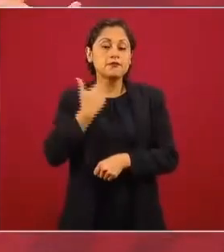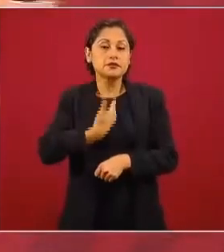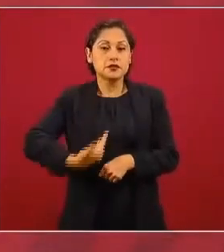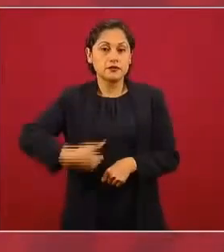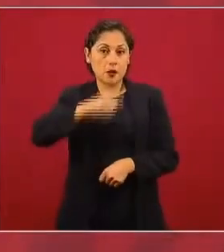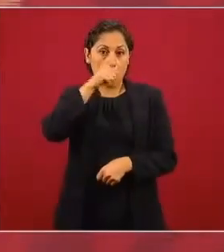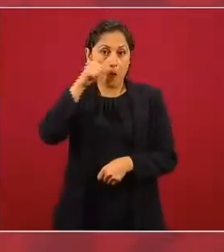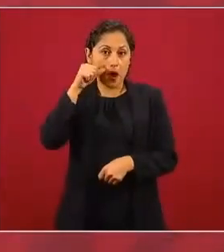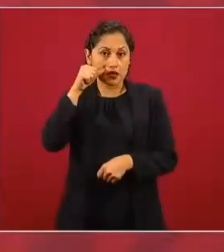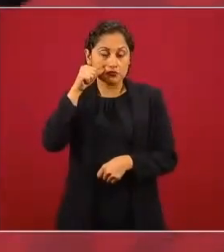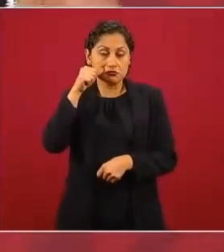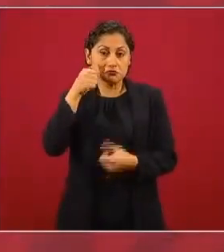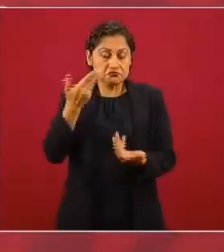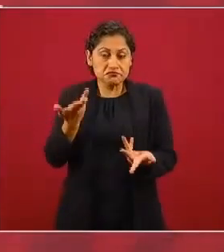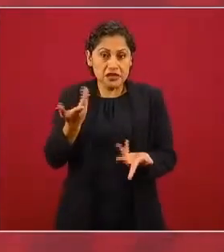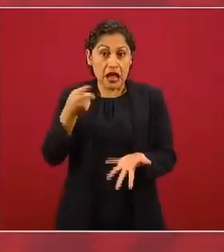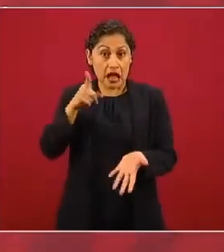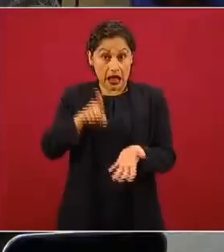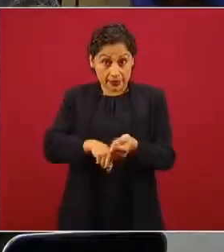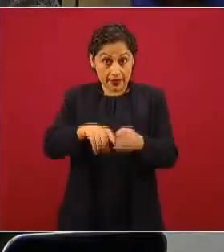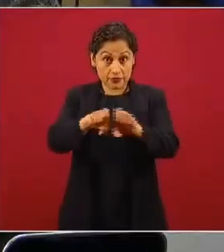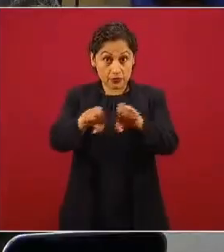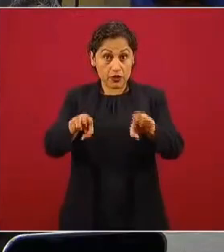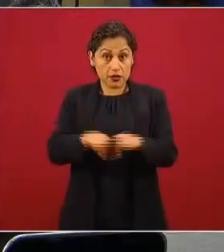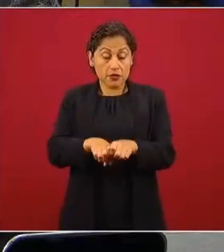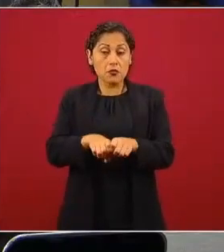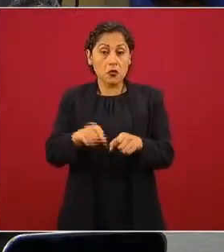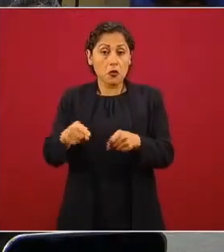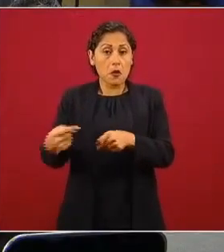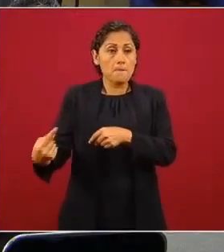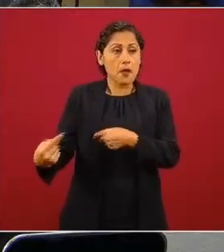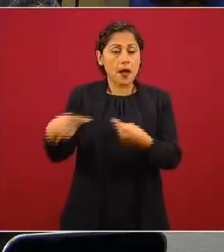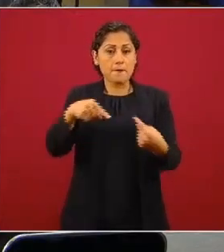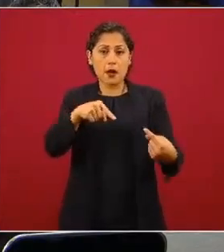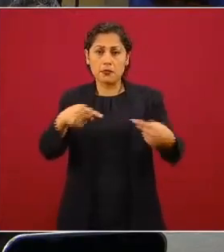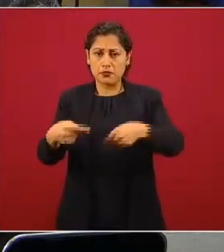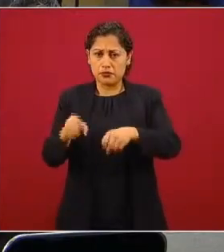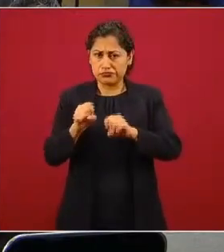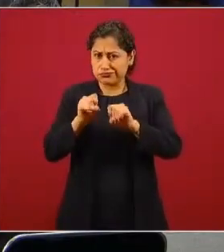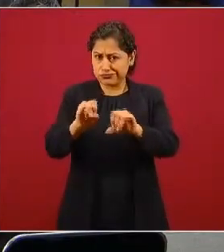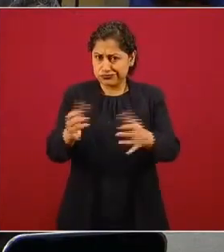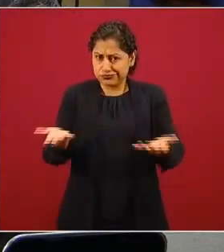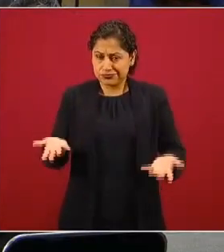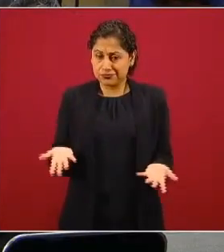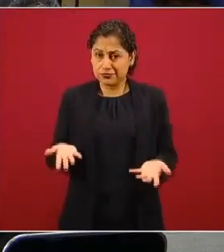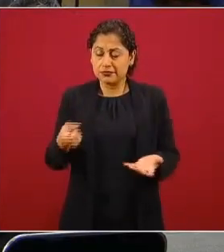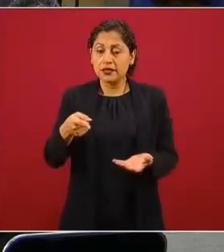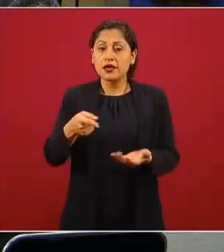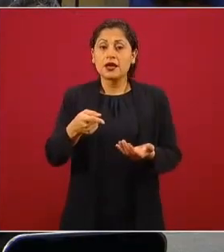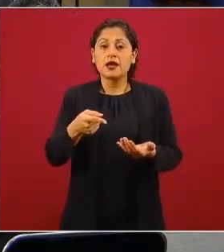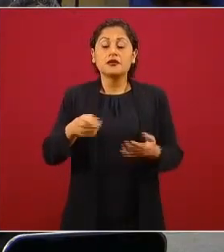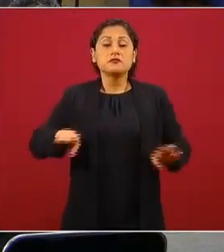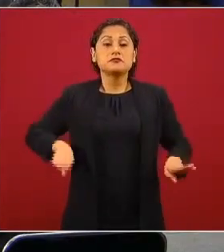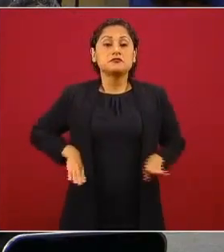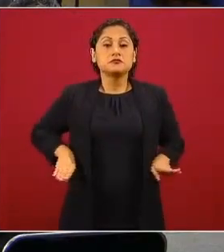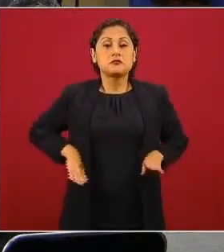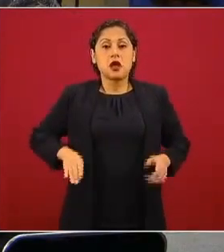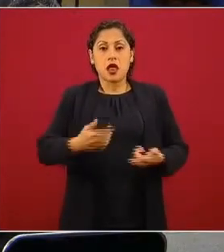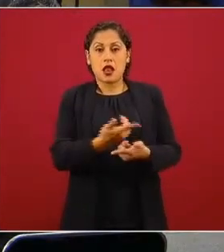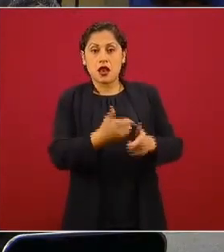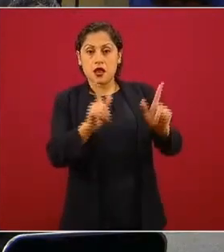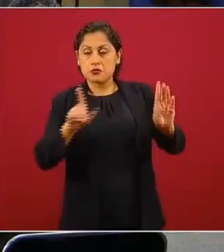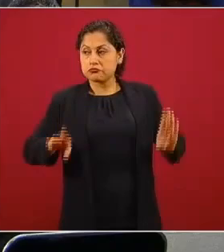entre liberales conservadores